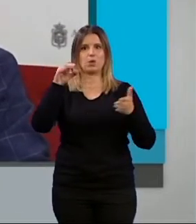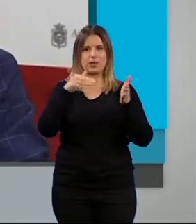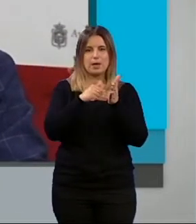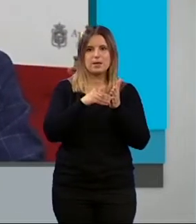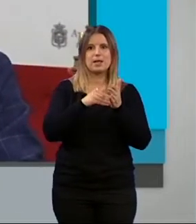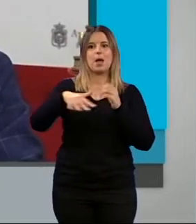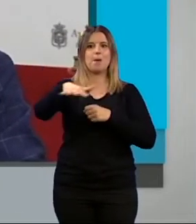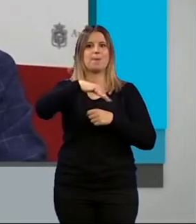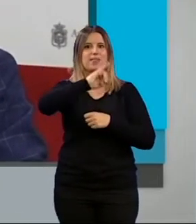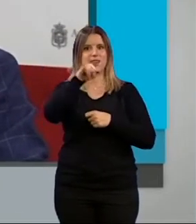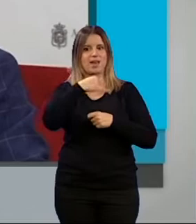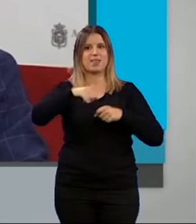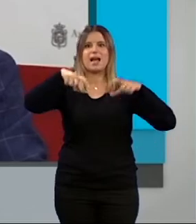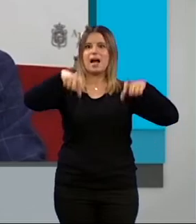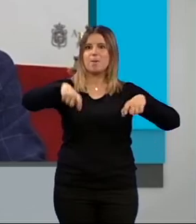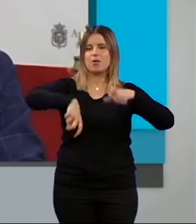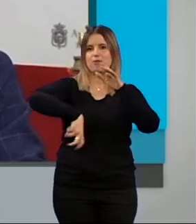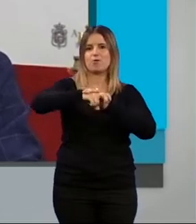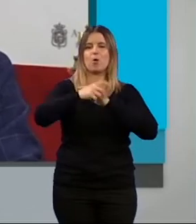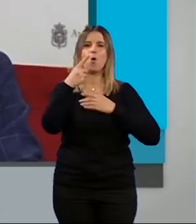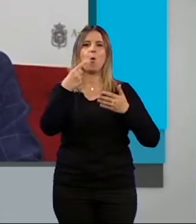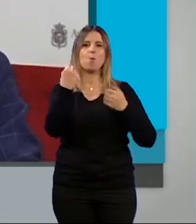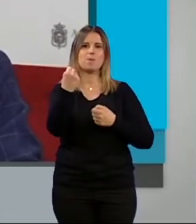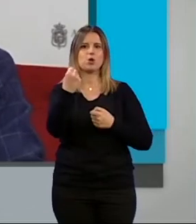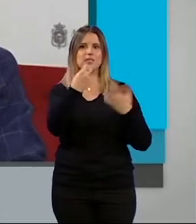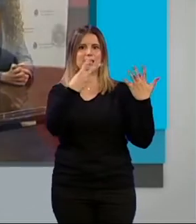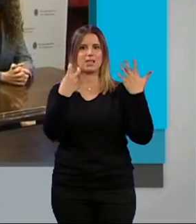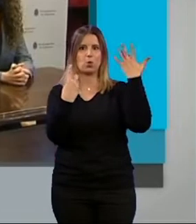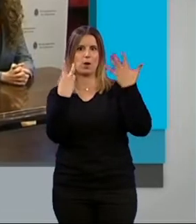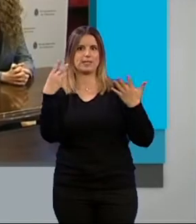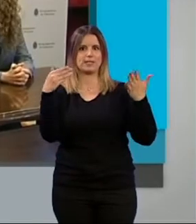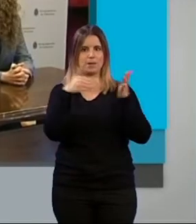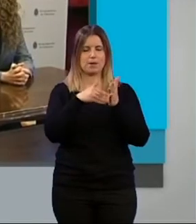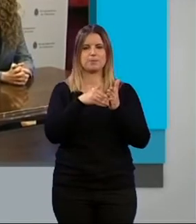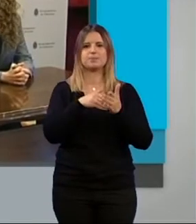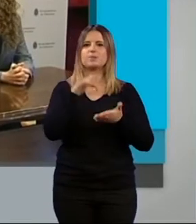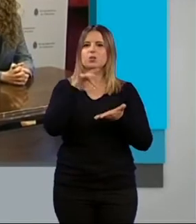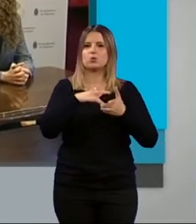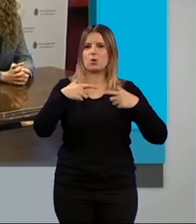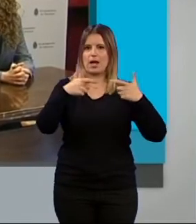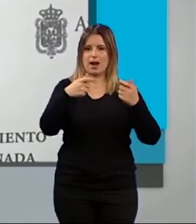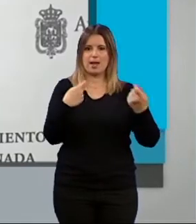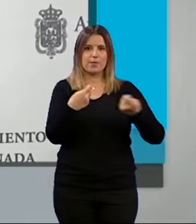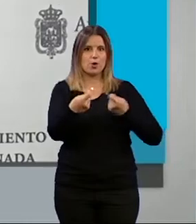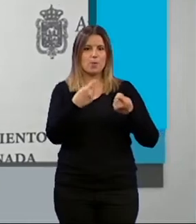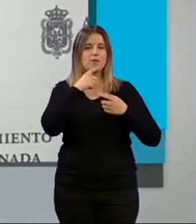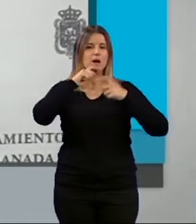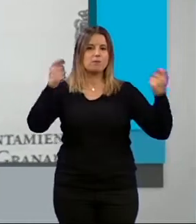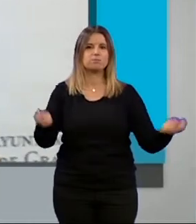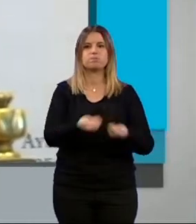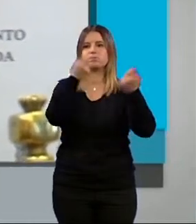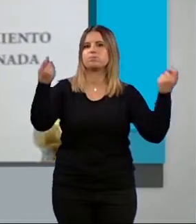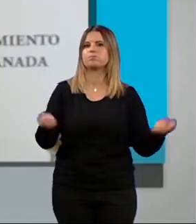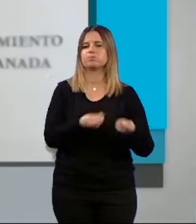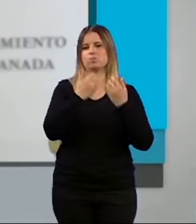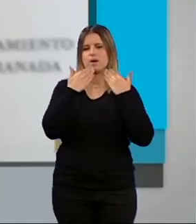en frente del campo de fútbol por 1.747.000 euros. Desde el área de comercio se ha afirmado que las campañas impulsadas han sido